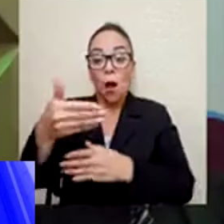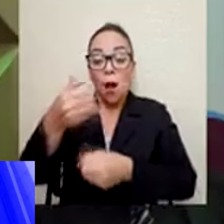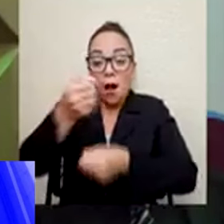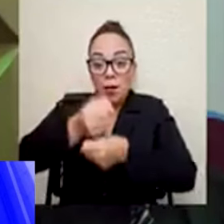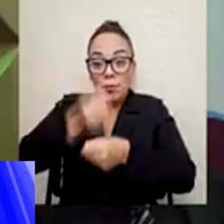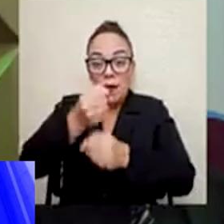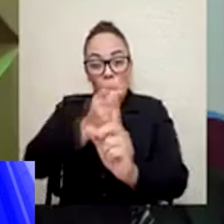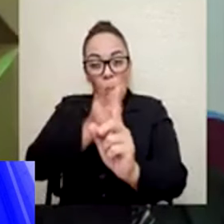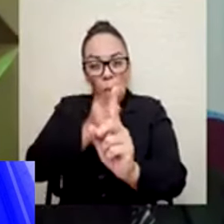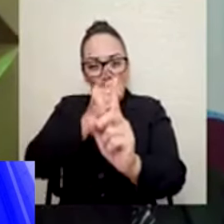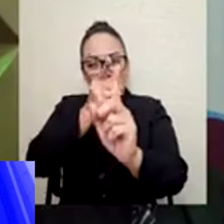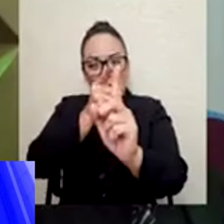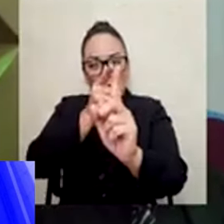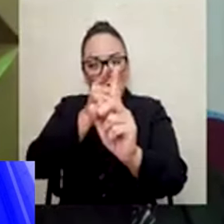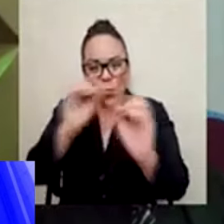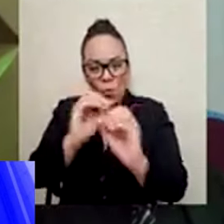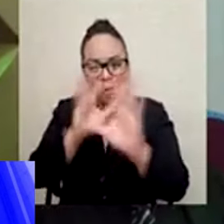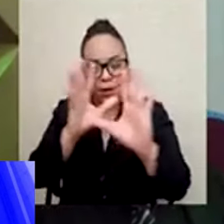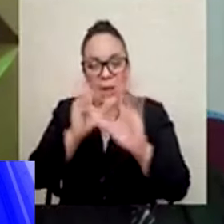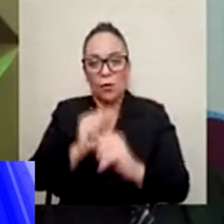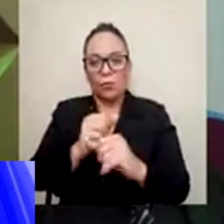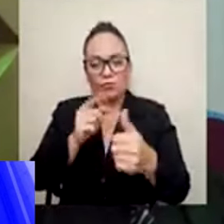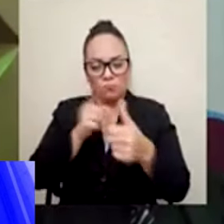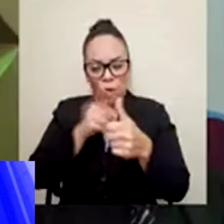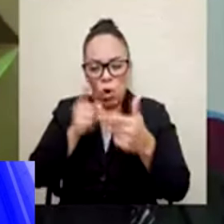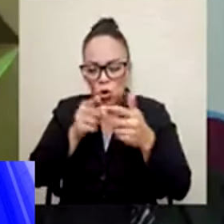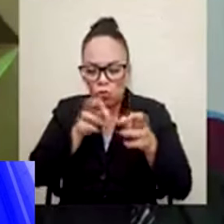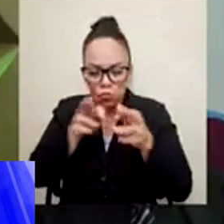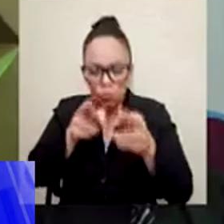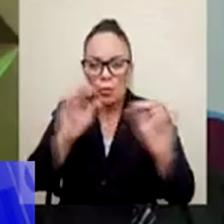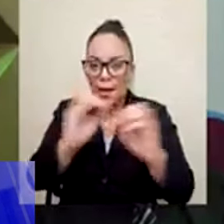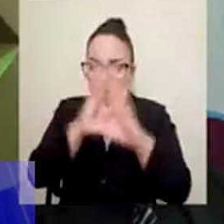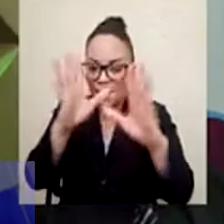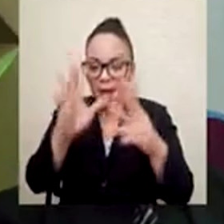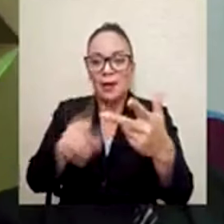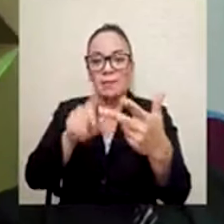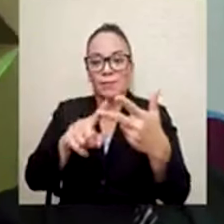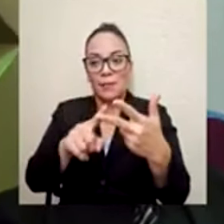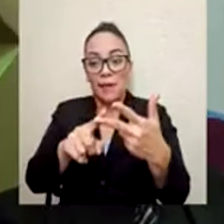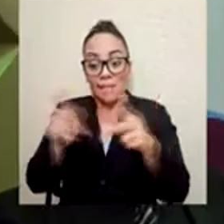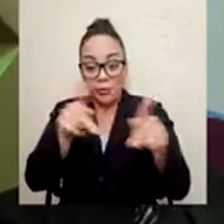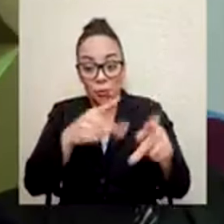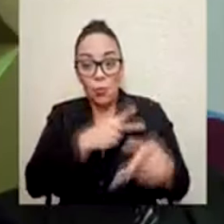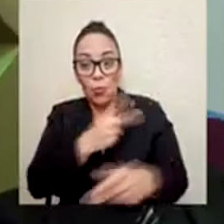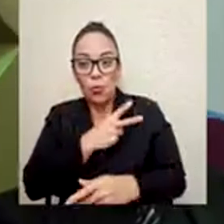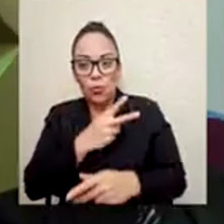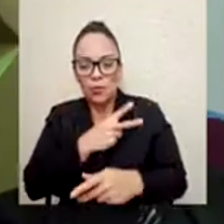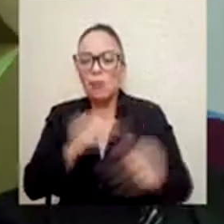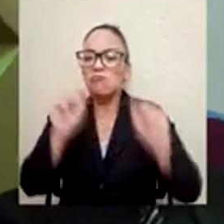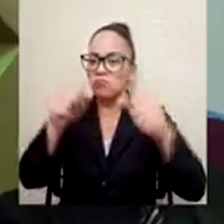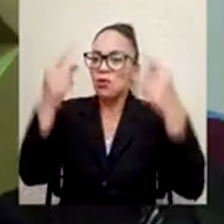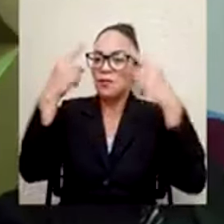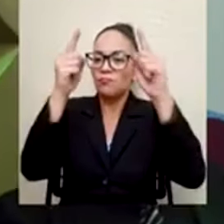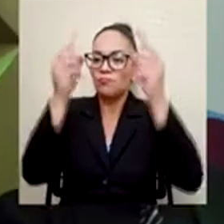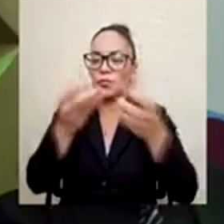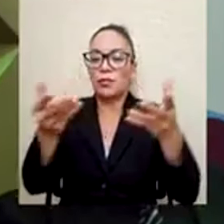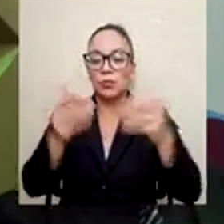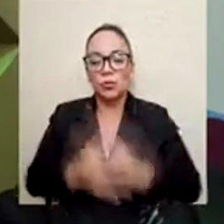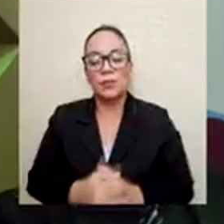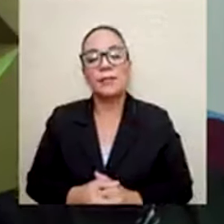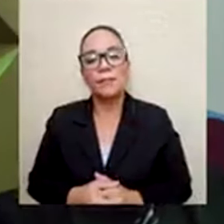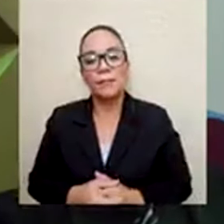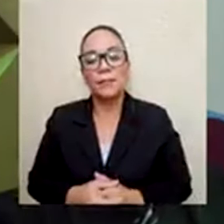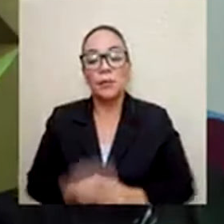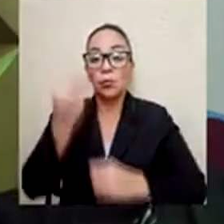objetivo claro, con una ruta clara y cuando hay voluntad las cosas se pueden hacer y por eso es que después de muchos